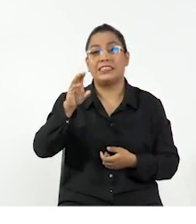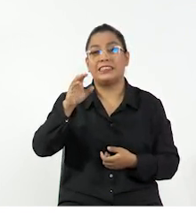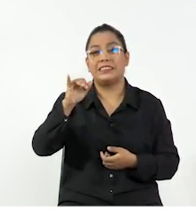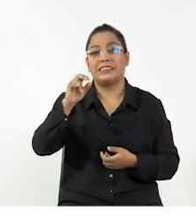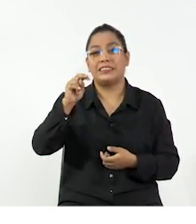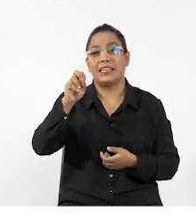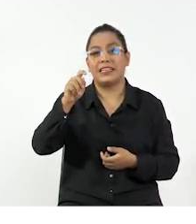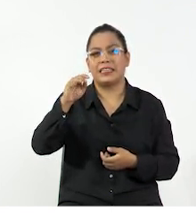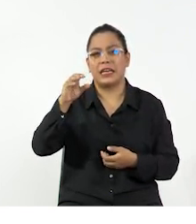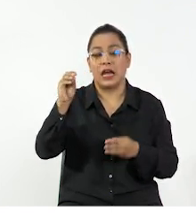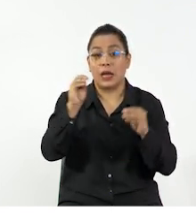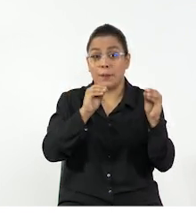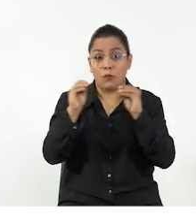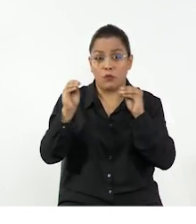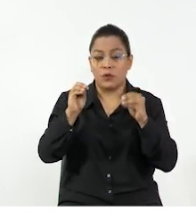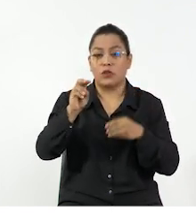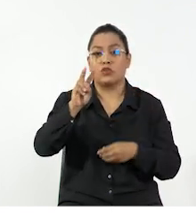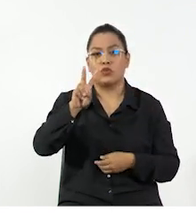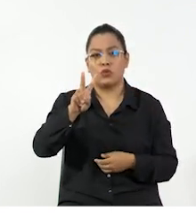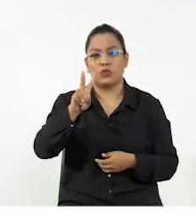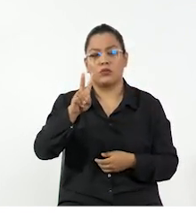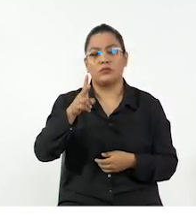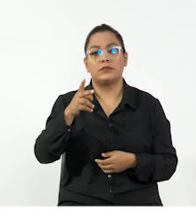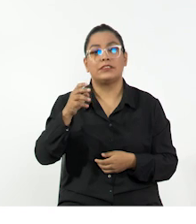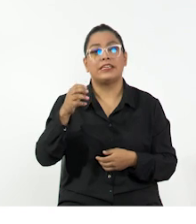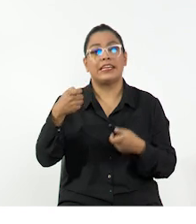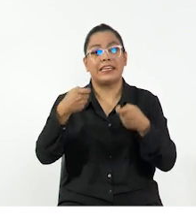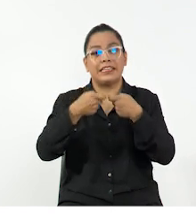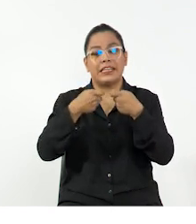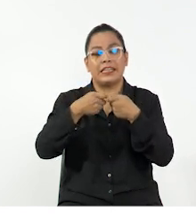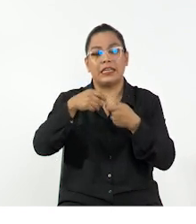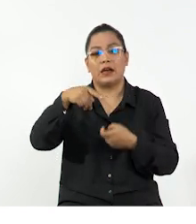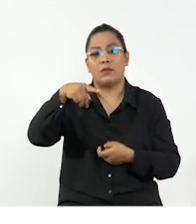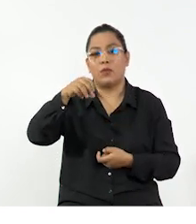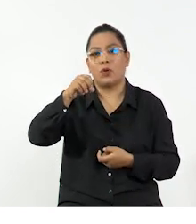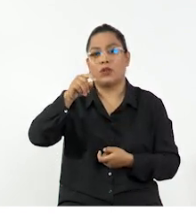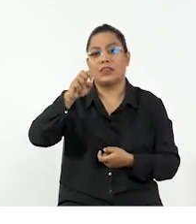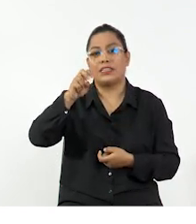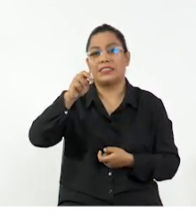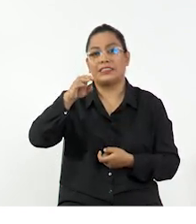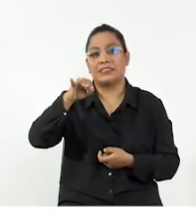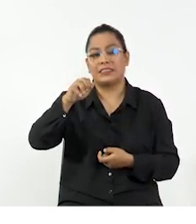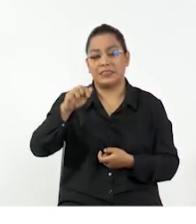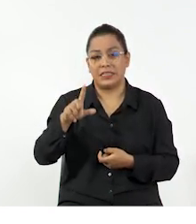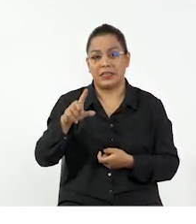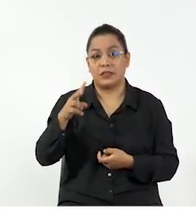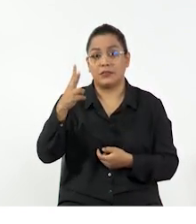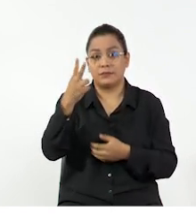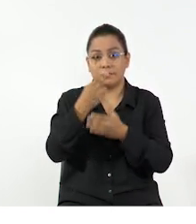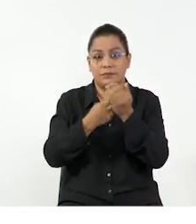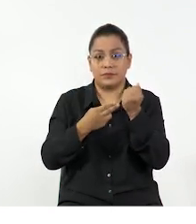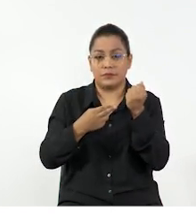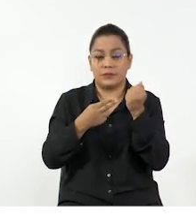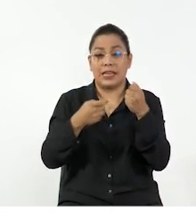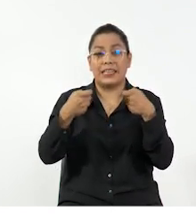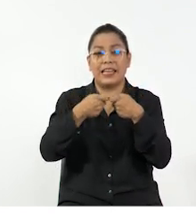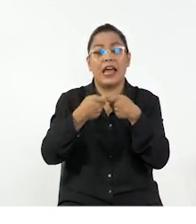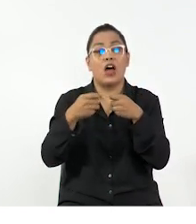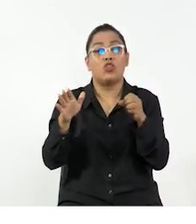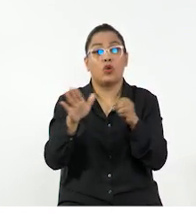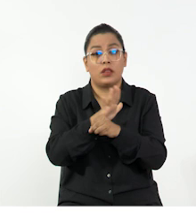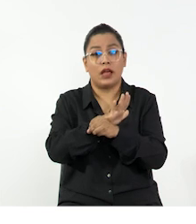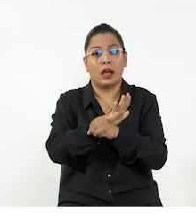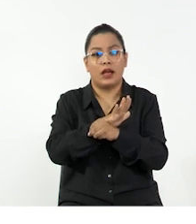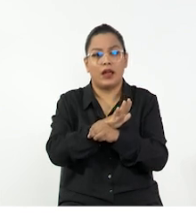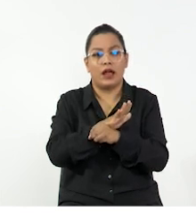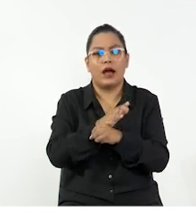Una que es la energía cinética y otra que es la energía potencial y ambas van a sumar algo que vamos a conocer como